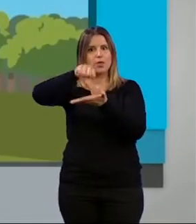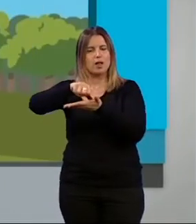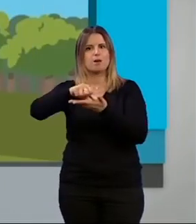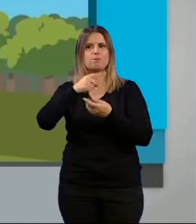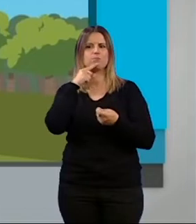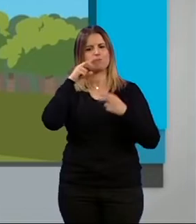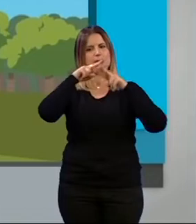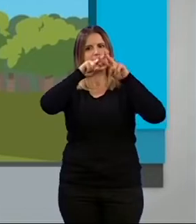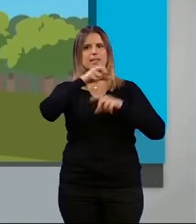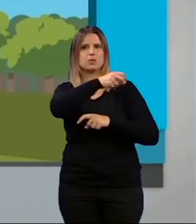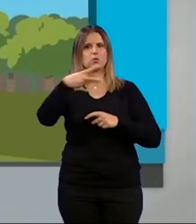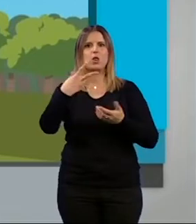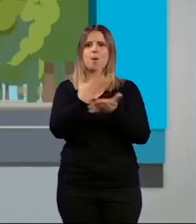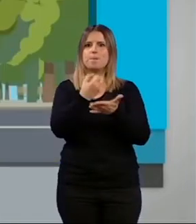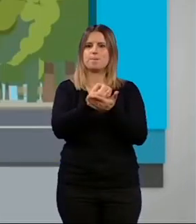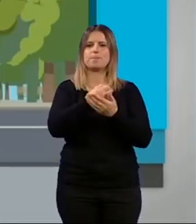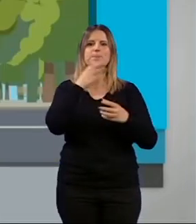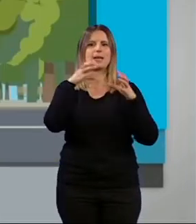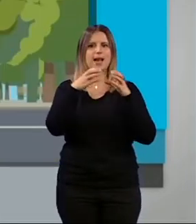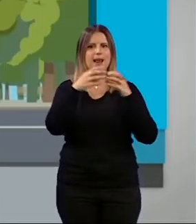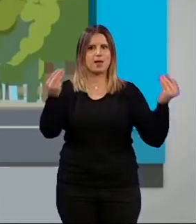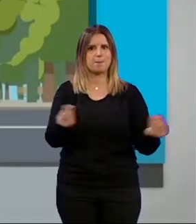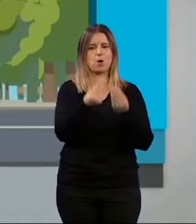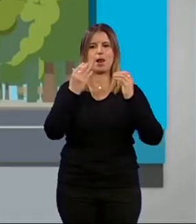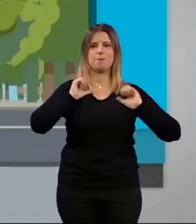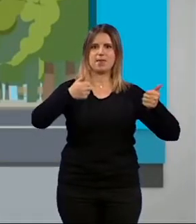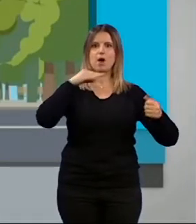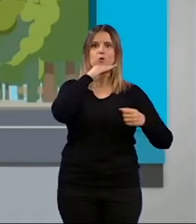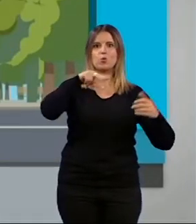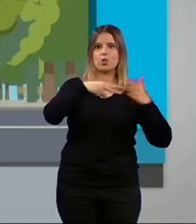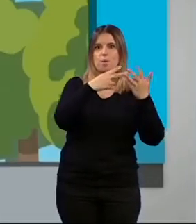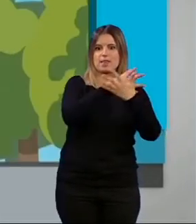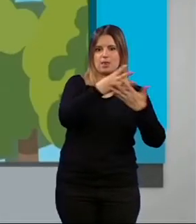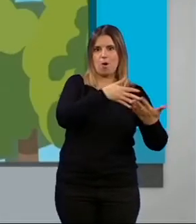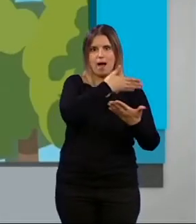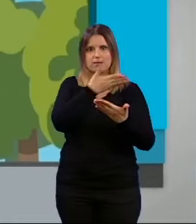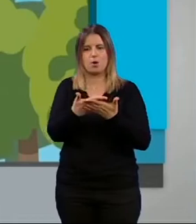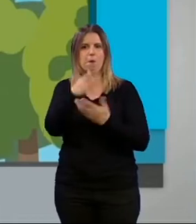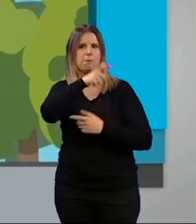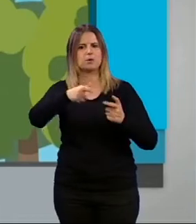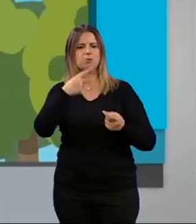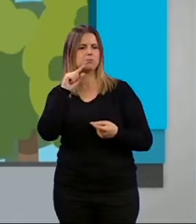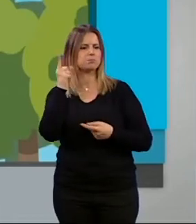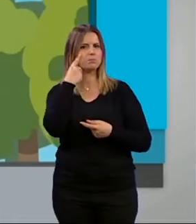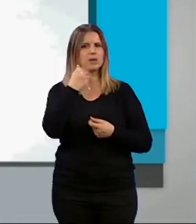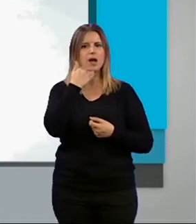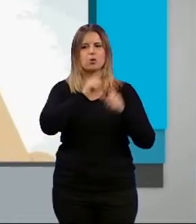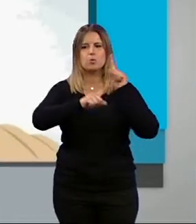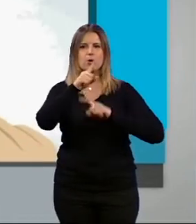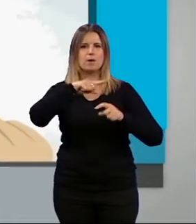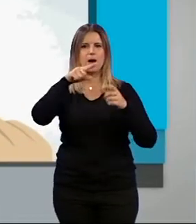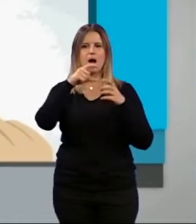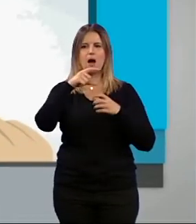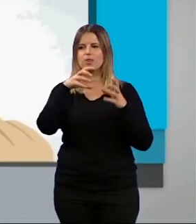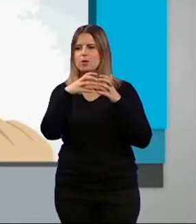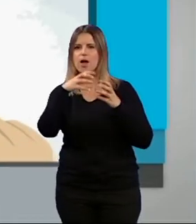aplicación Granada Mejora desde su puesta en funcionamiento en octubre de 2019, con la que la ciudadanía puede comunicar incidencias y avisos al Ayuntamiento de Granada.